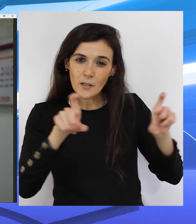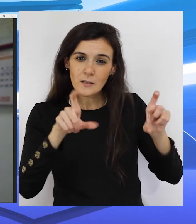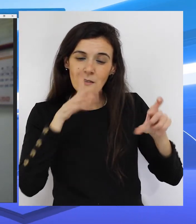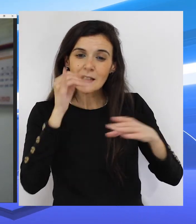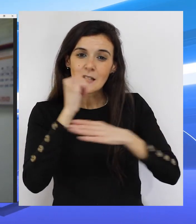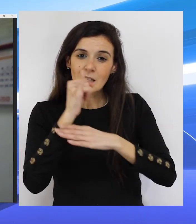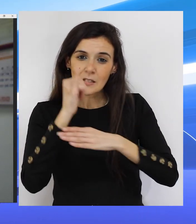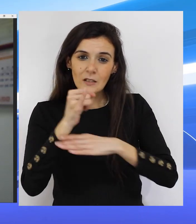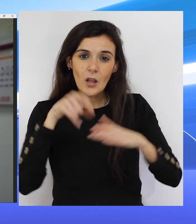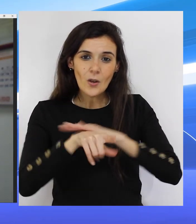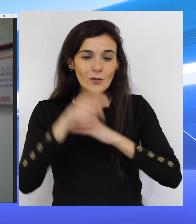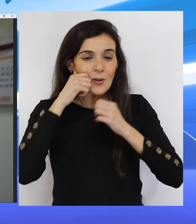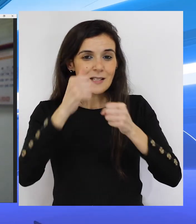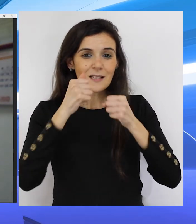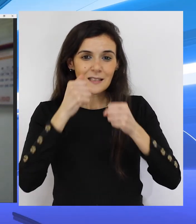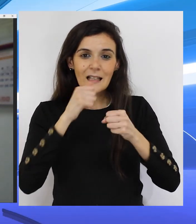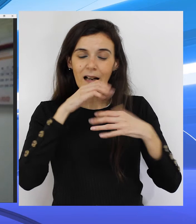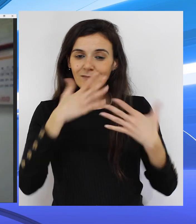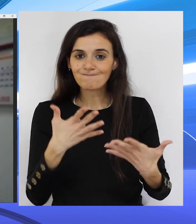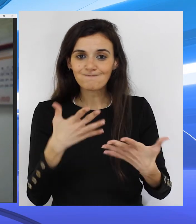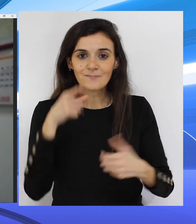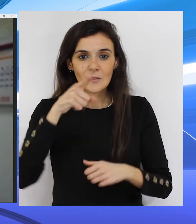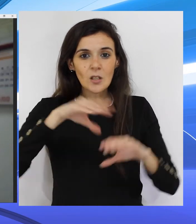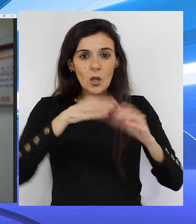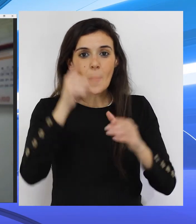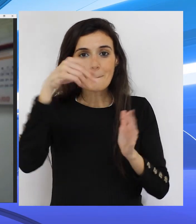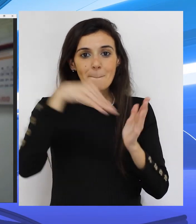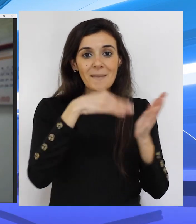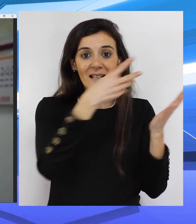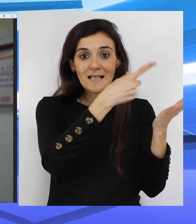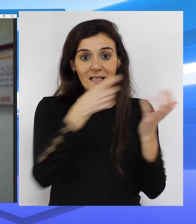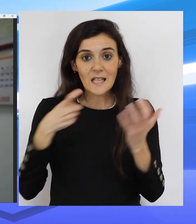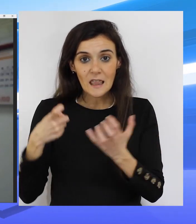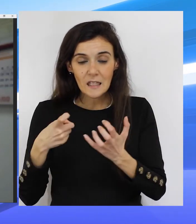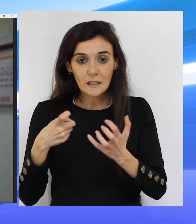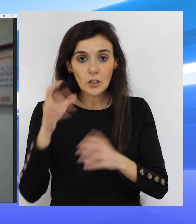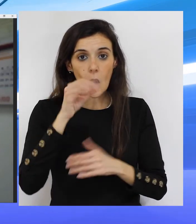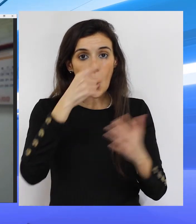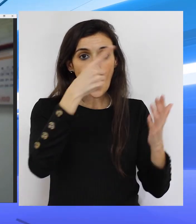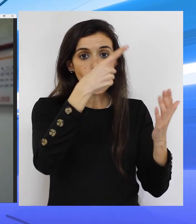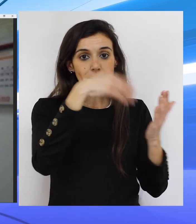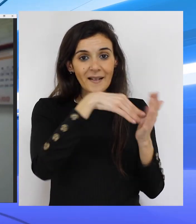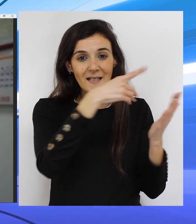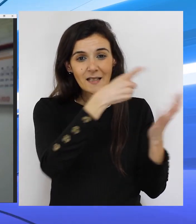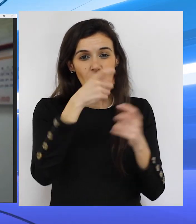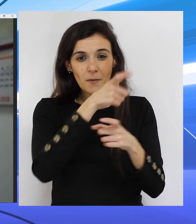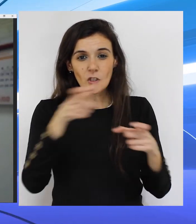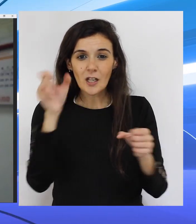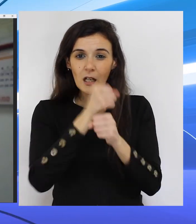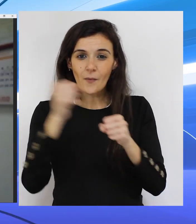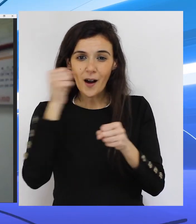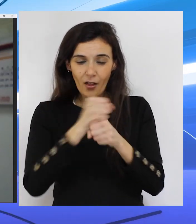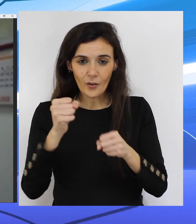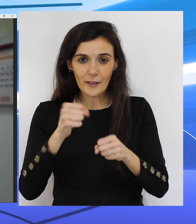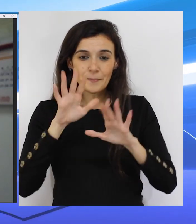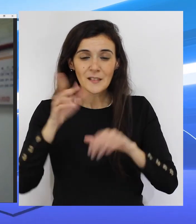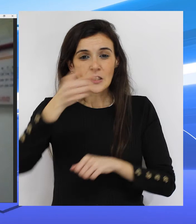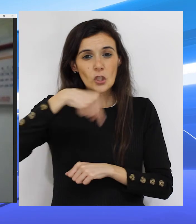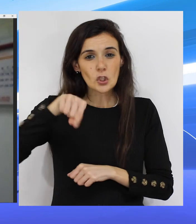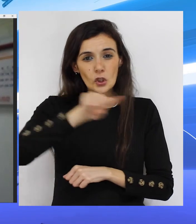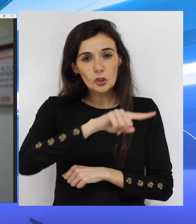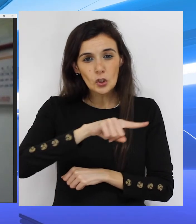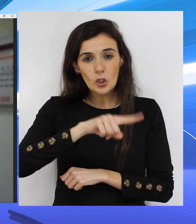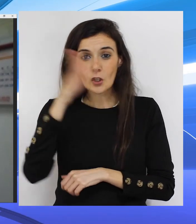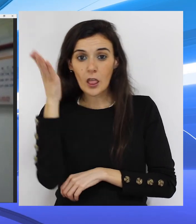del Instituto Nacional de Gestión Sanitaria. Son unos 1.600 trabajadores. Si